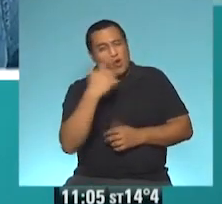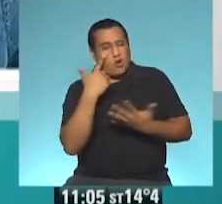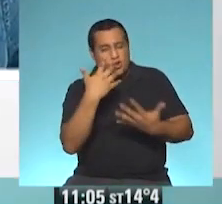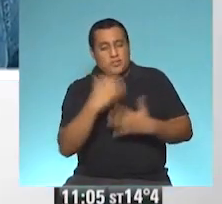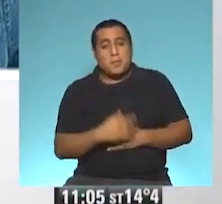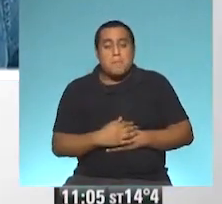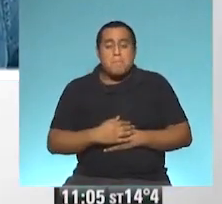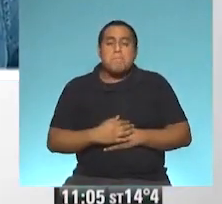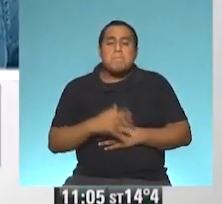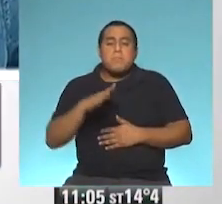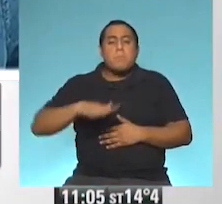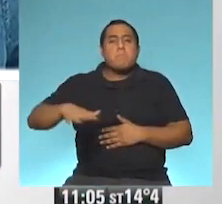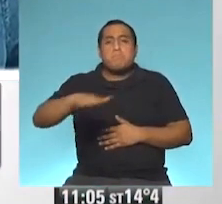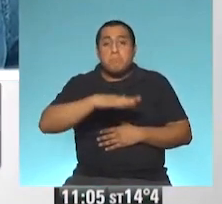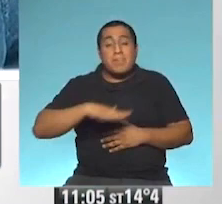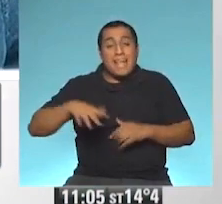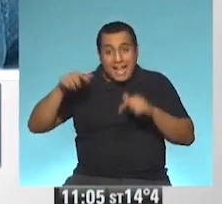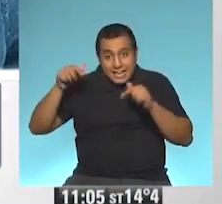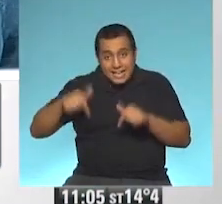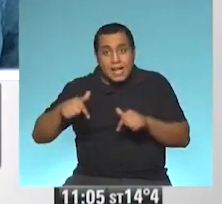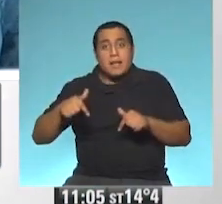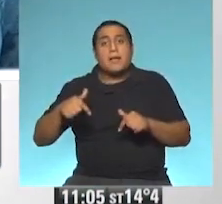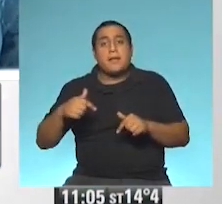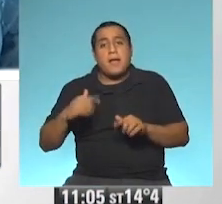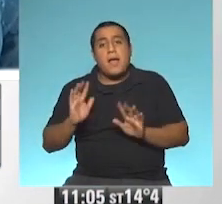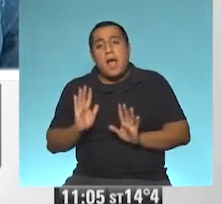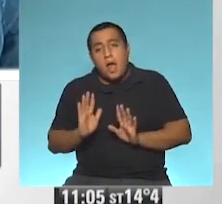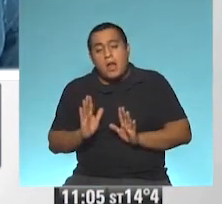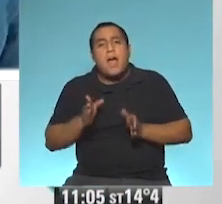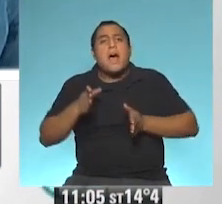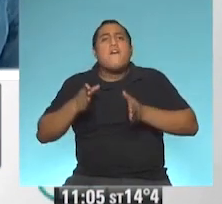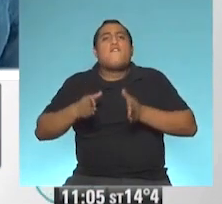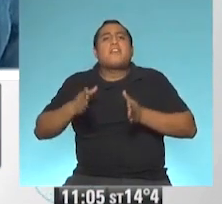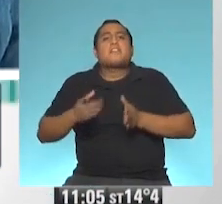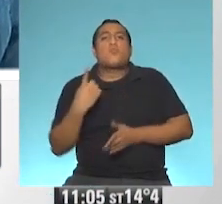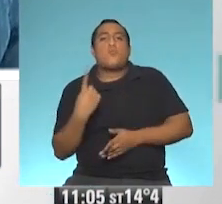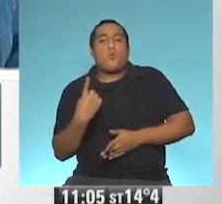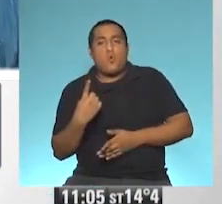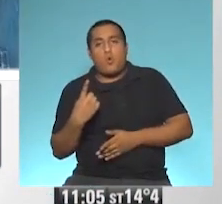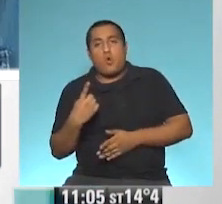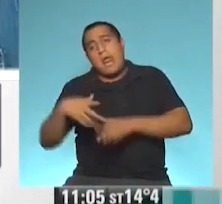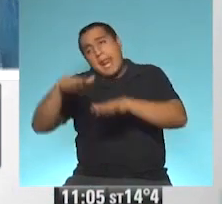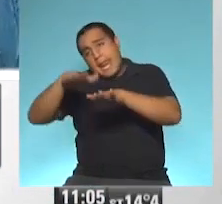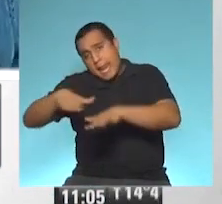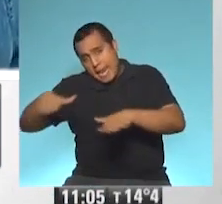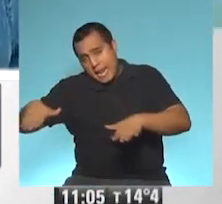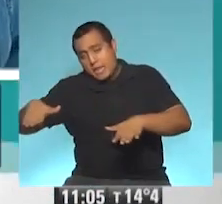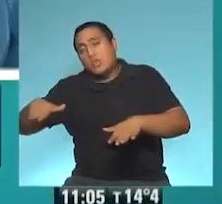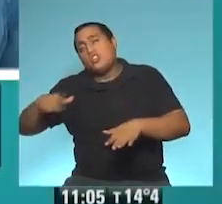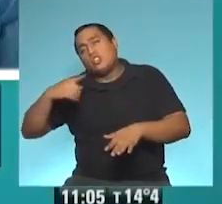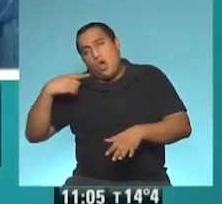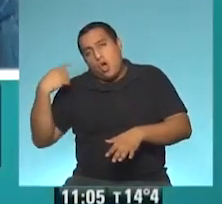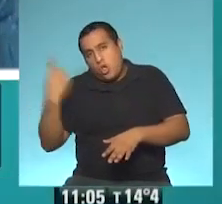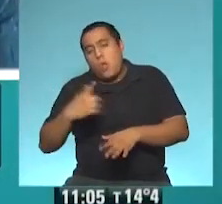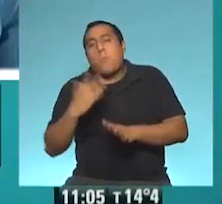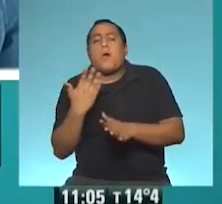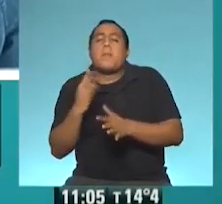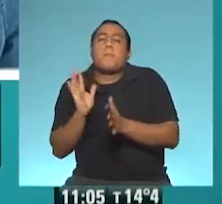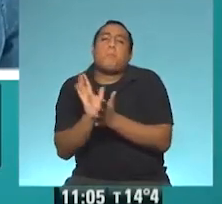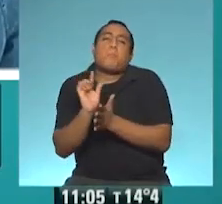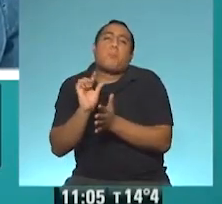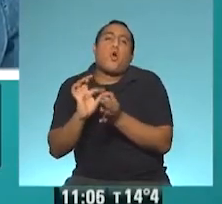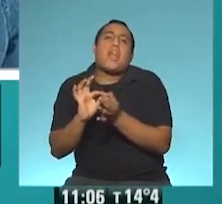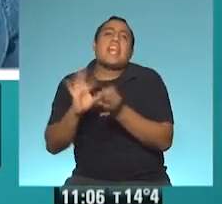Bueno, aquí ahora tenemos, estamos en fase 1, con lo cual los niños ya tienen un poco, bueno, y todos tenemos un poquito más de libertad.